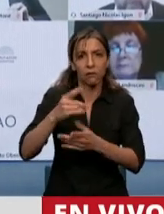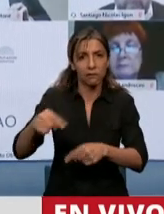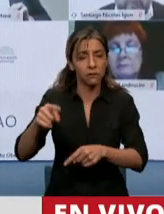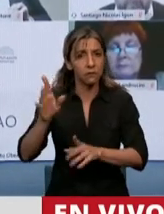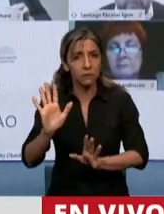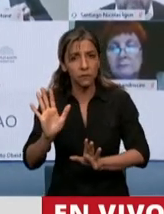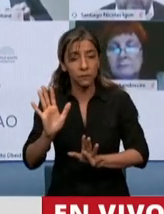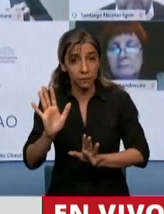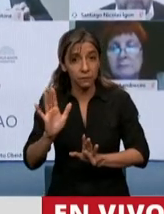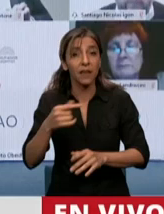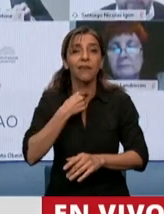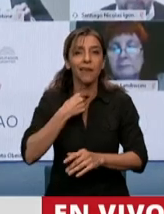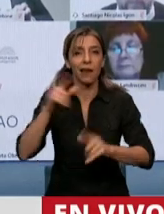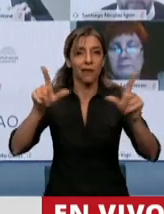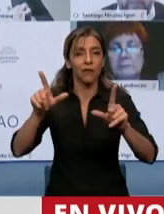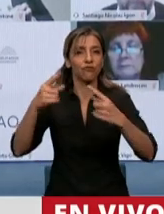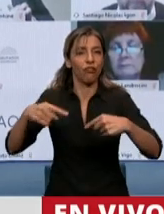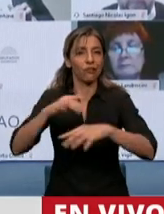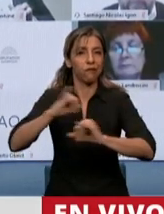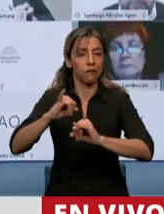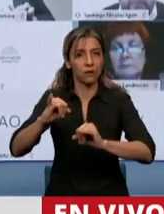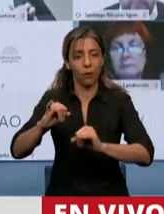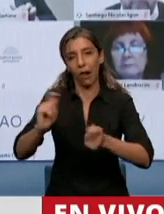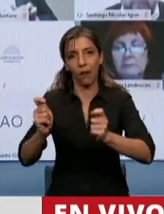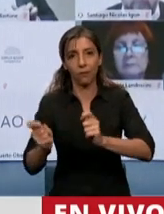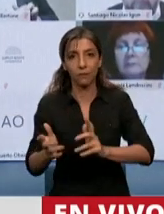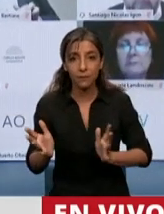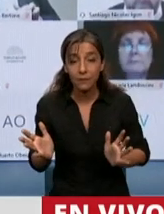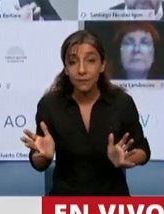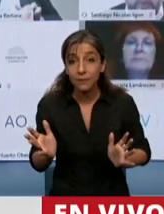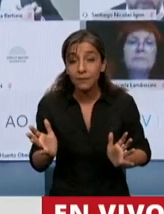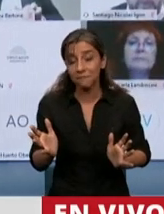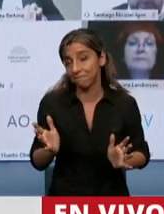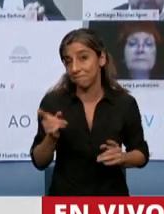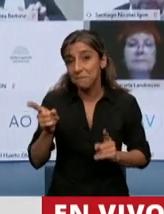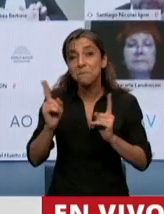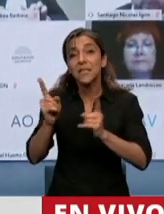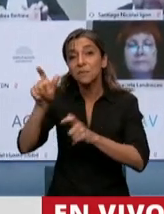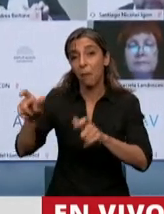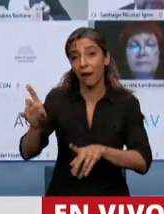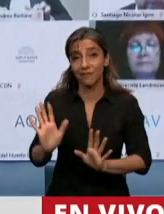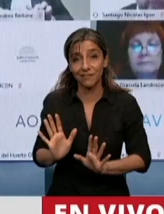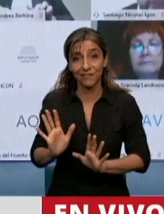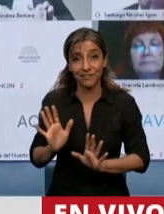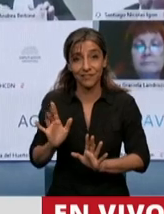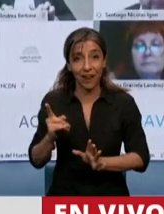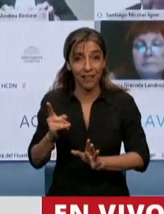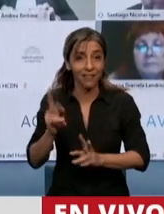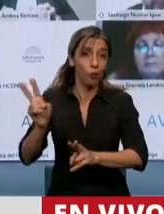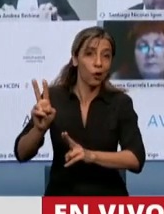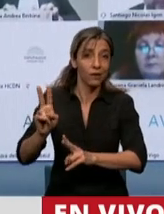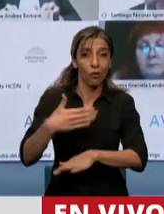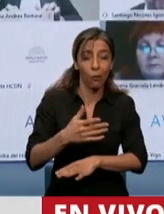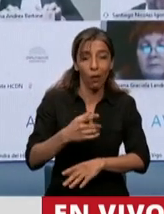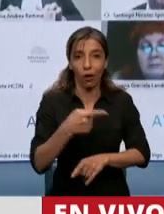La verdad, también he escuchado en este recinto que somos los que impedimos el tratamiento de la ley que va a ayudar al